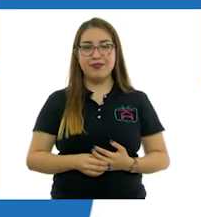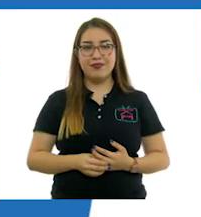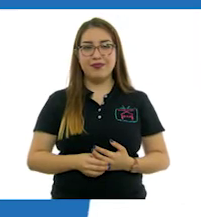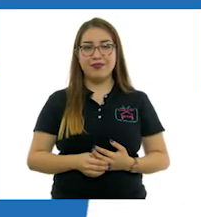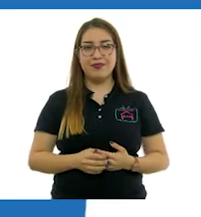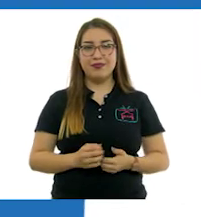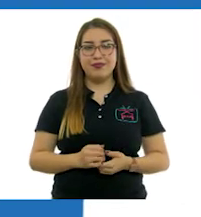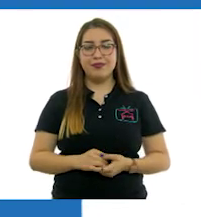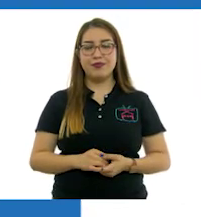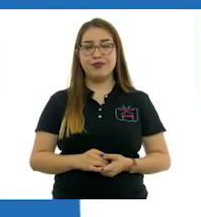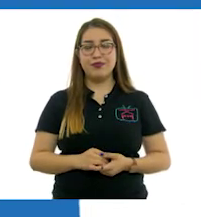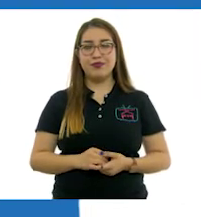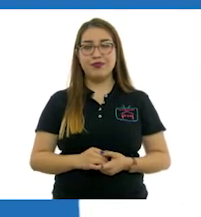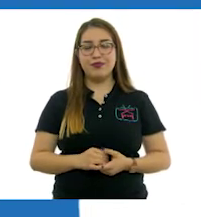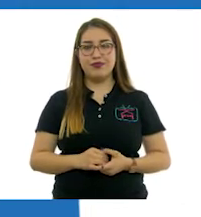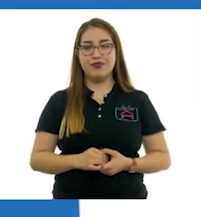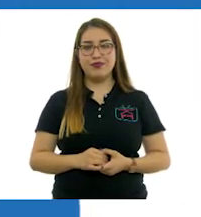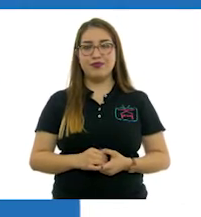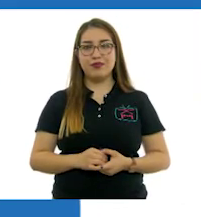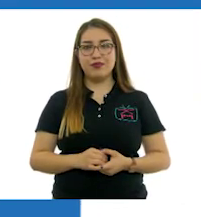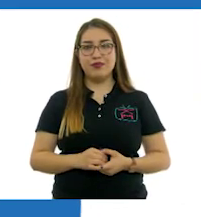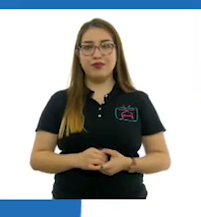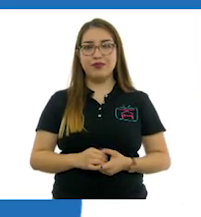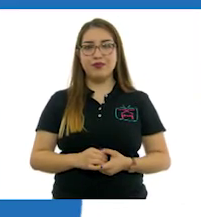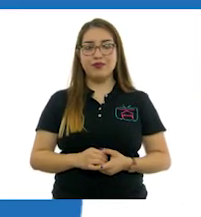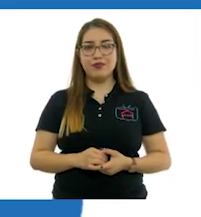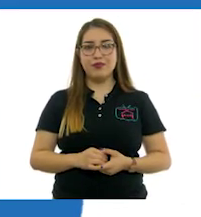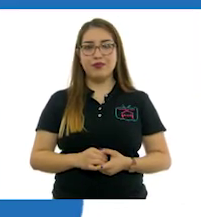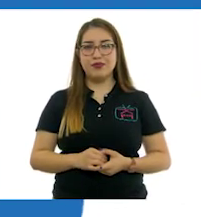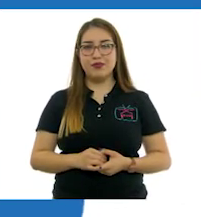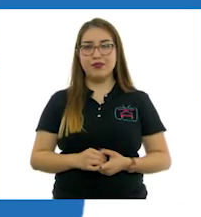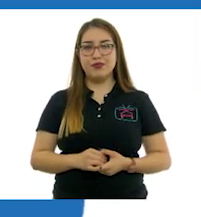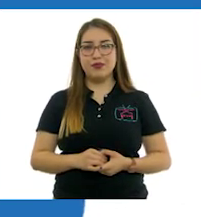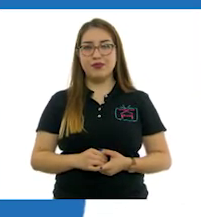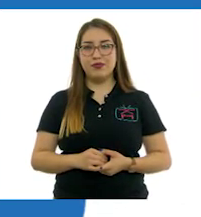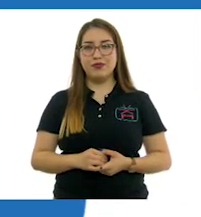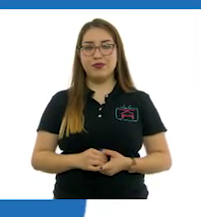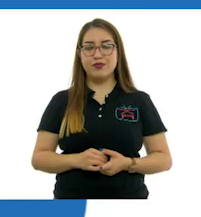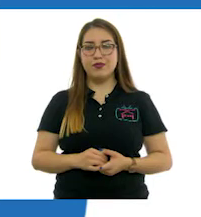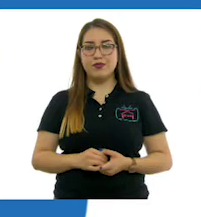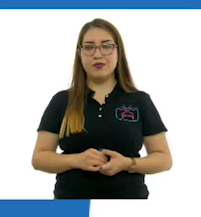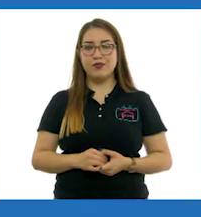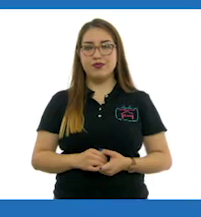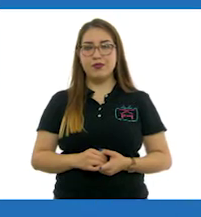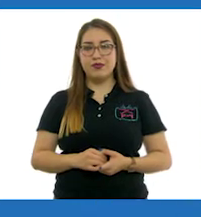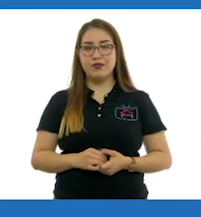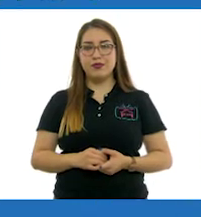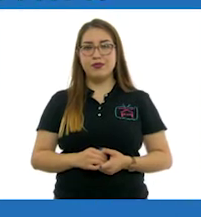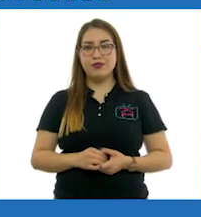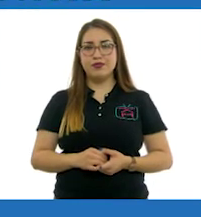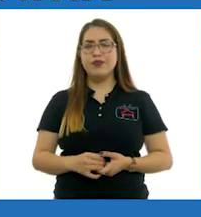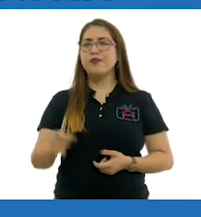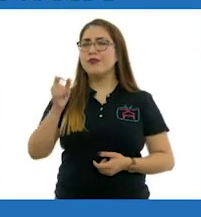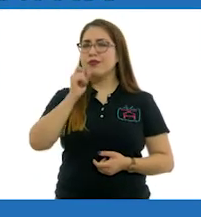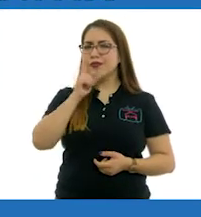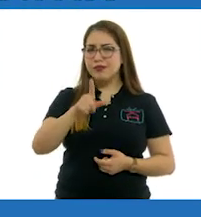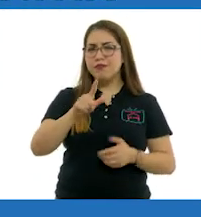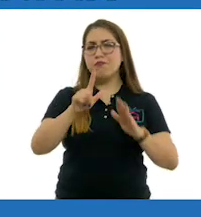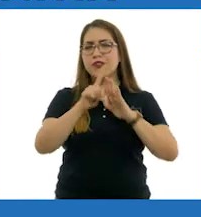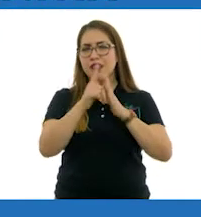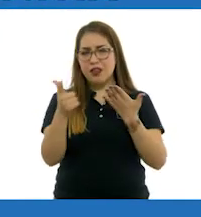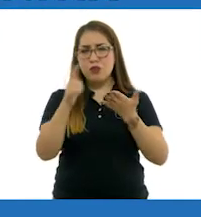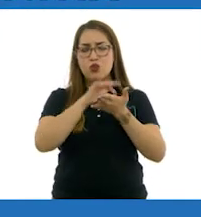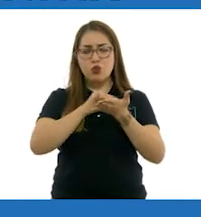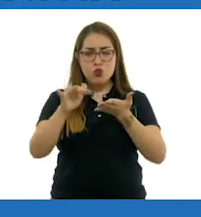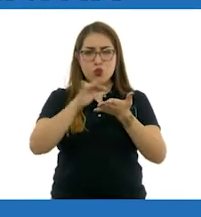-720413. ¡Cien líneas! También puedes encontrar los